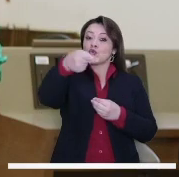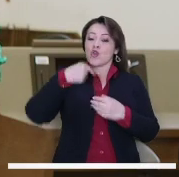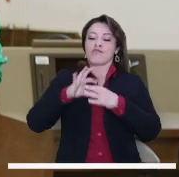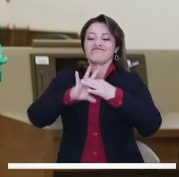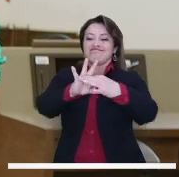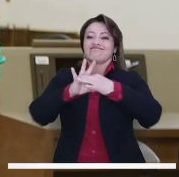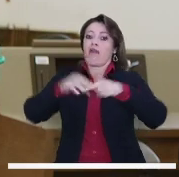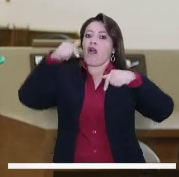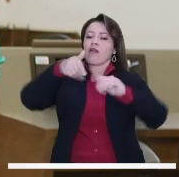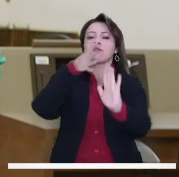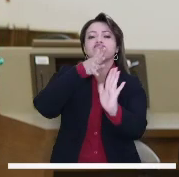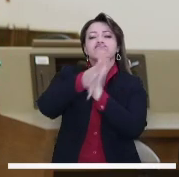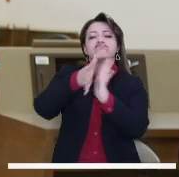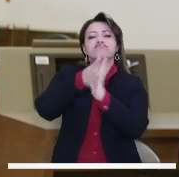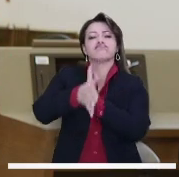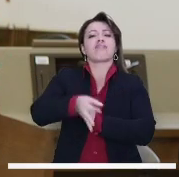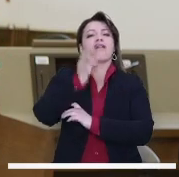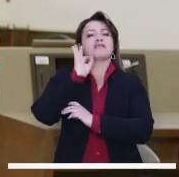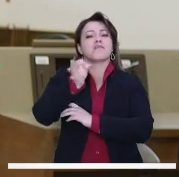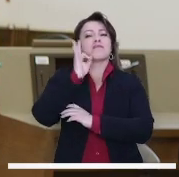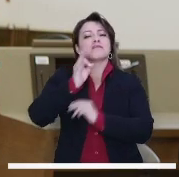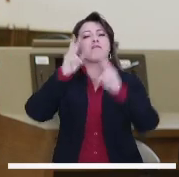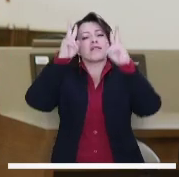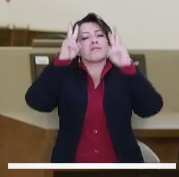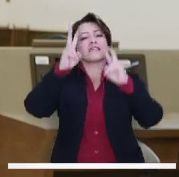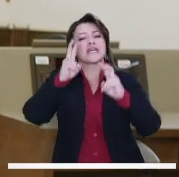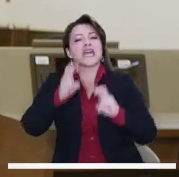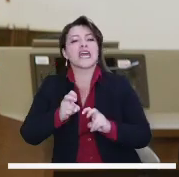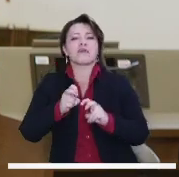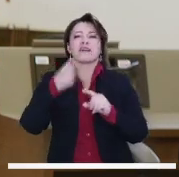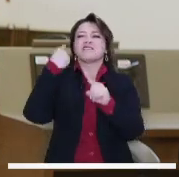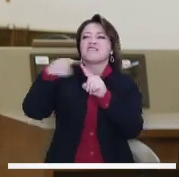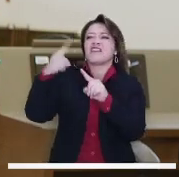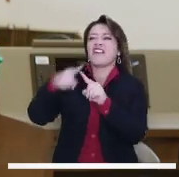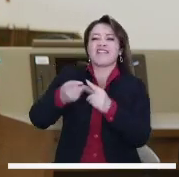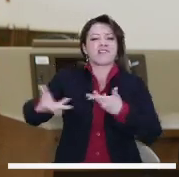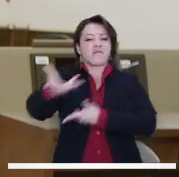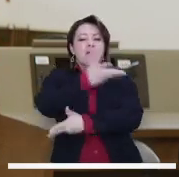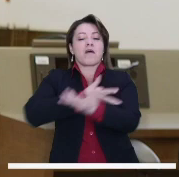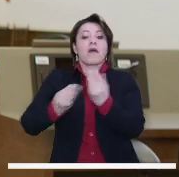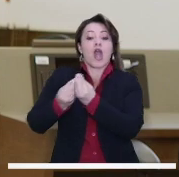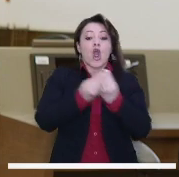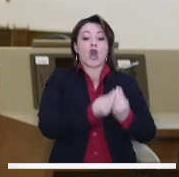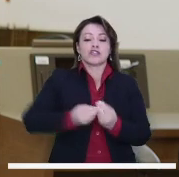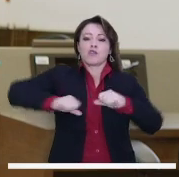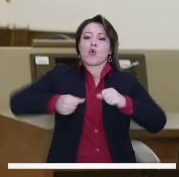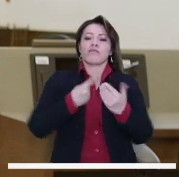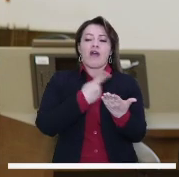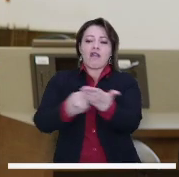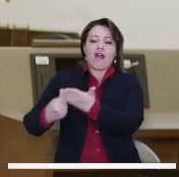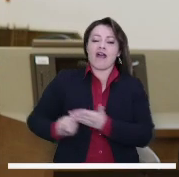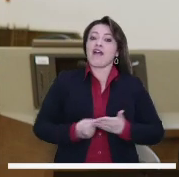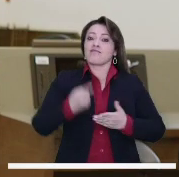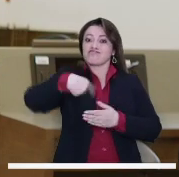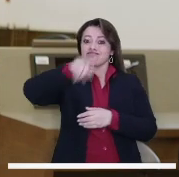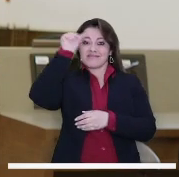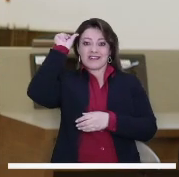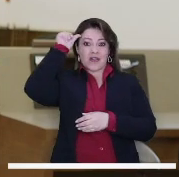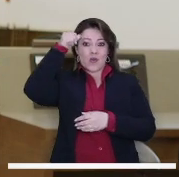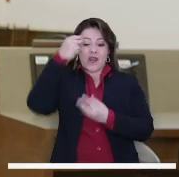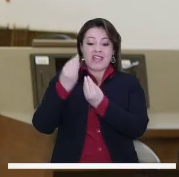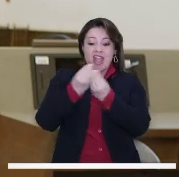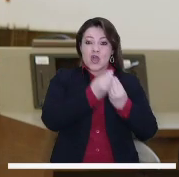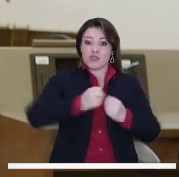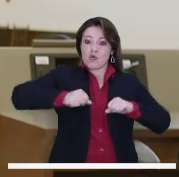Bienvenidos al Consejo Contigo, un espacio en el cual nos reunimos para hablar y para conversar de diferentes temas que se tratan en el cabildo distrital,